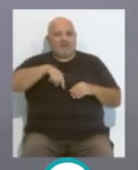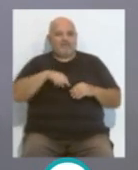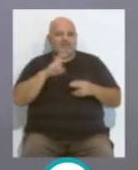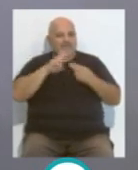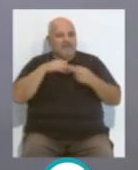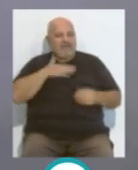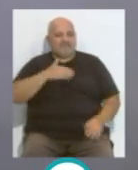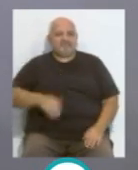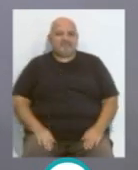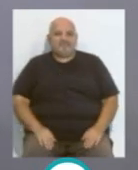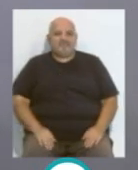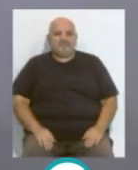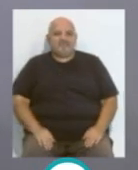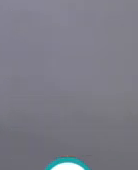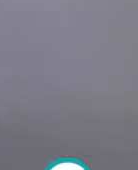noche hasta luego